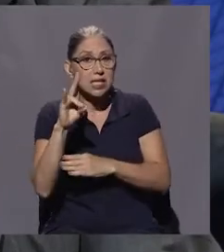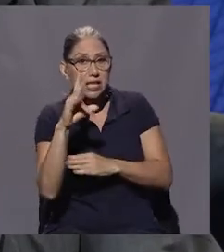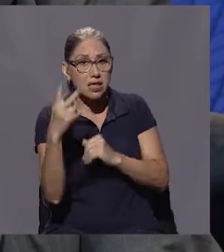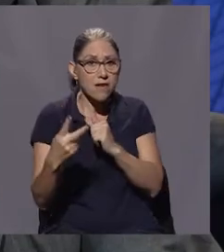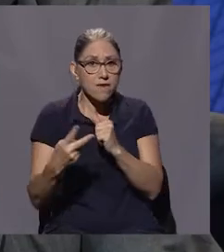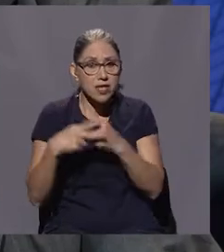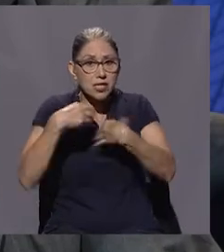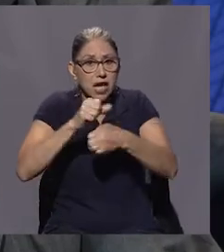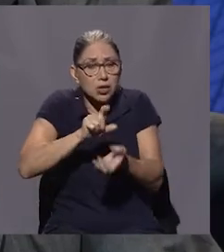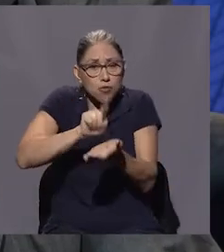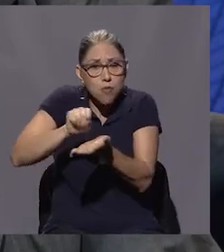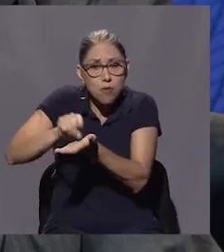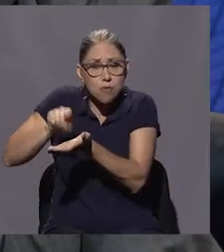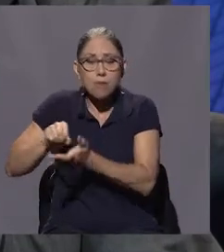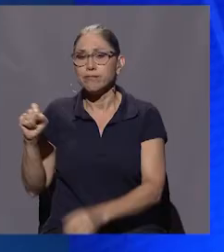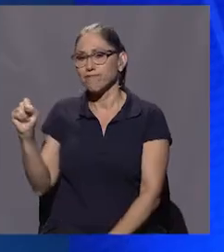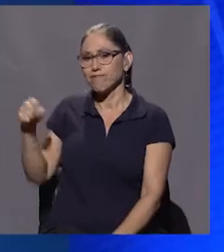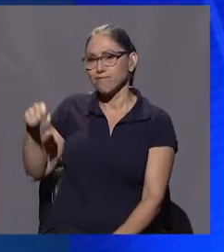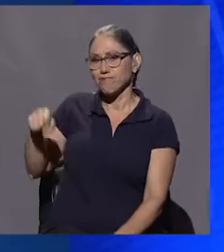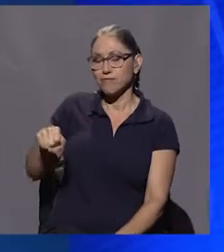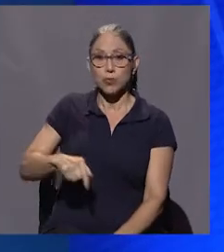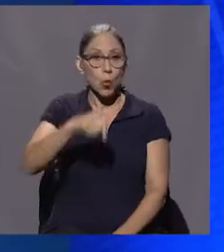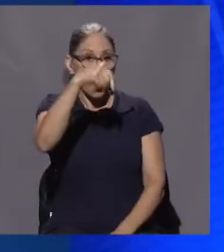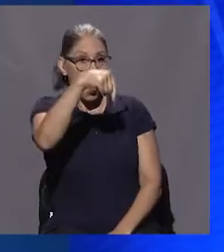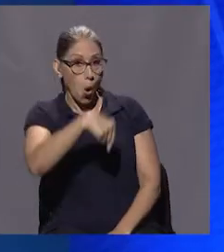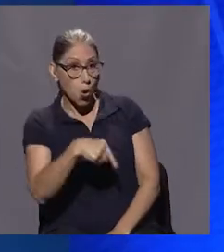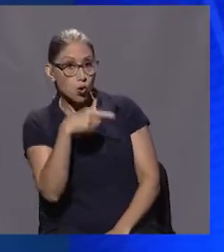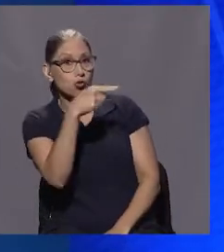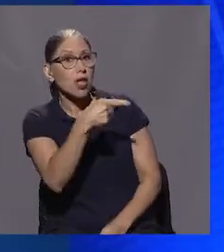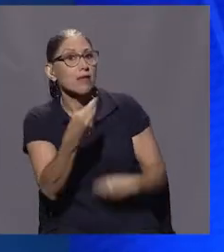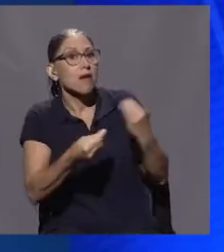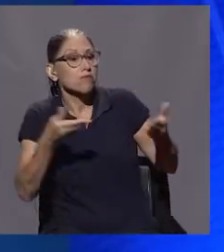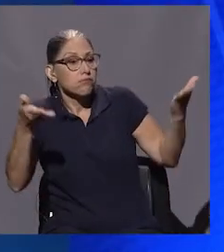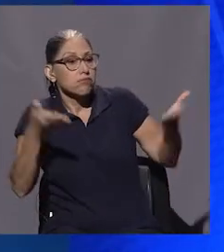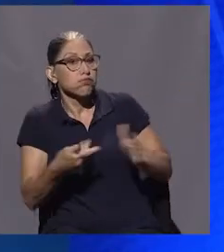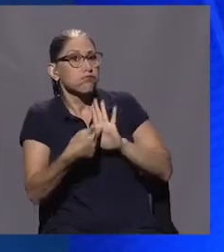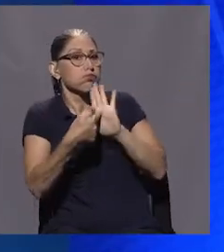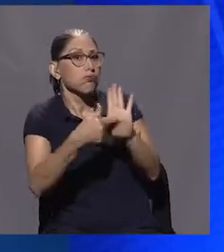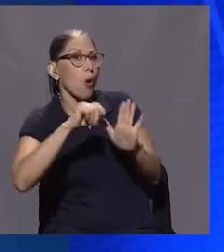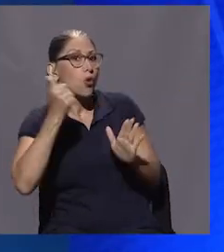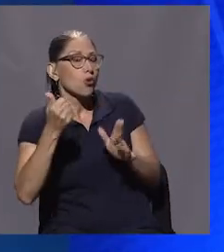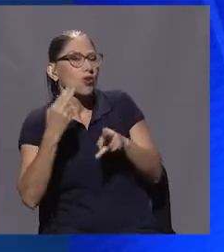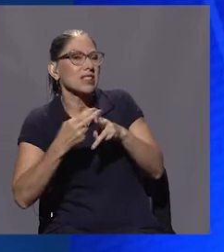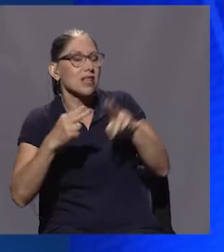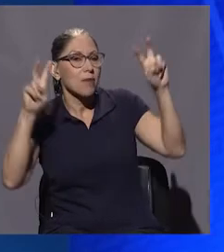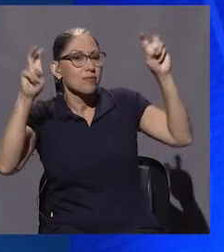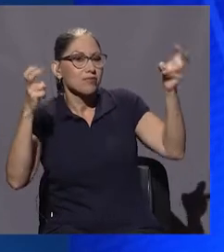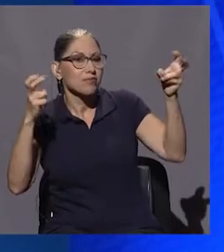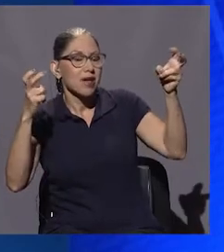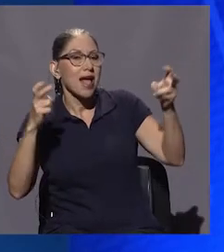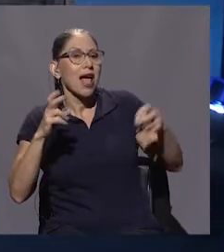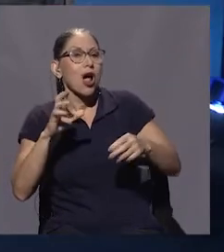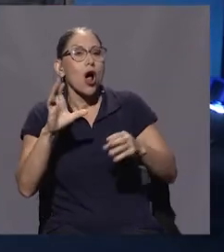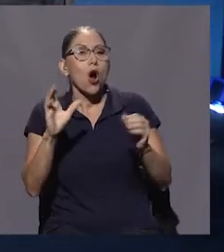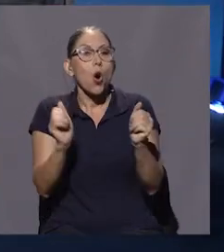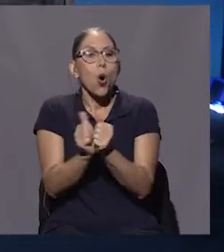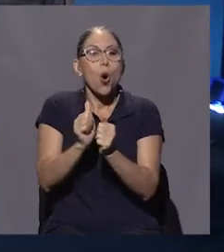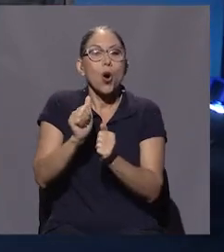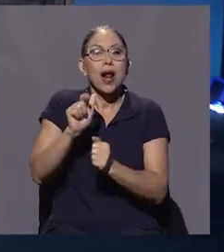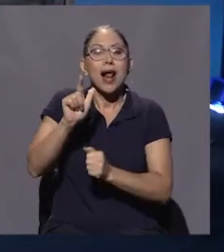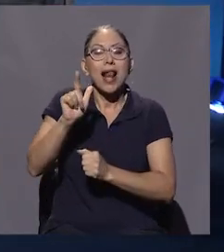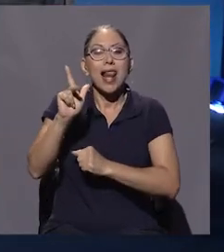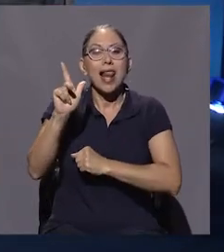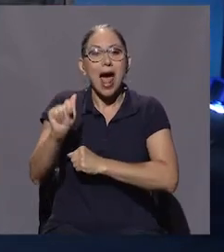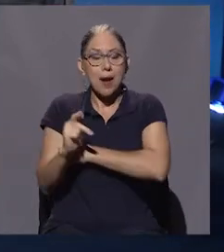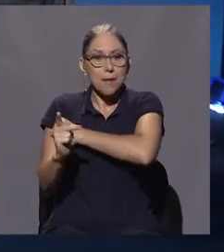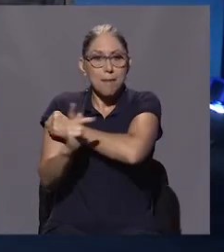tiene. Y hoy, Don Oscar, usted nos convoca con otro. La patria en el bolsillo. Con la patria en el